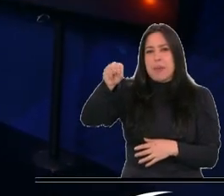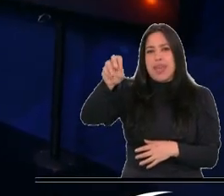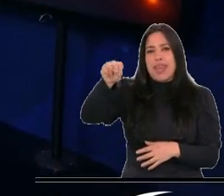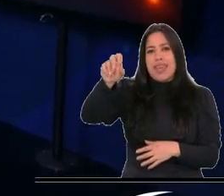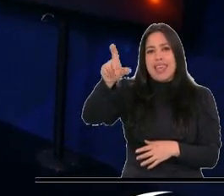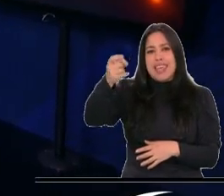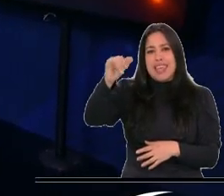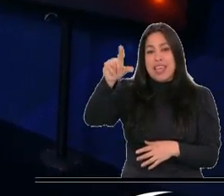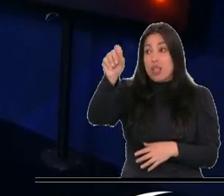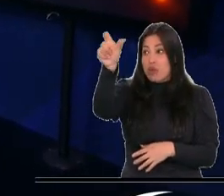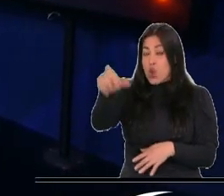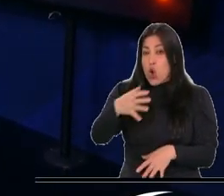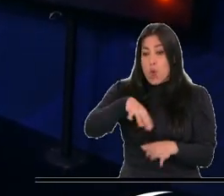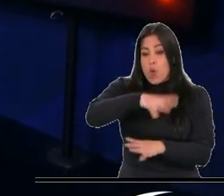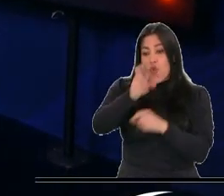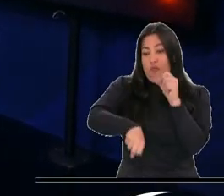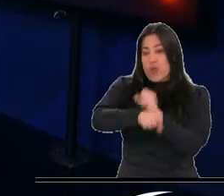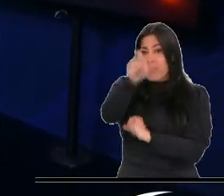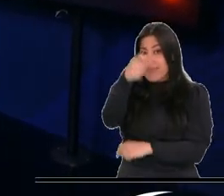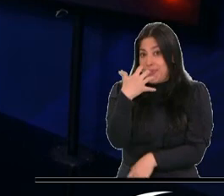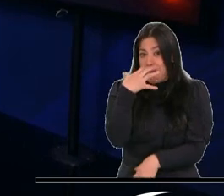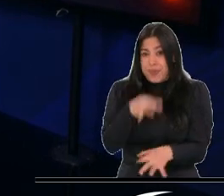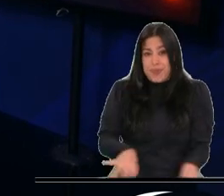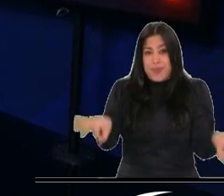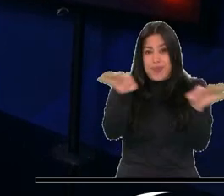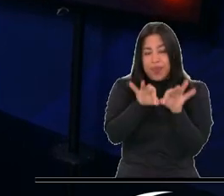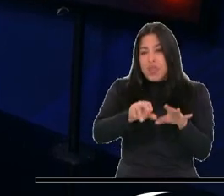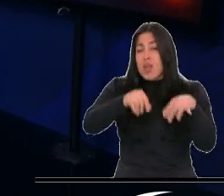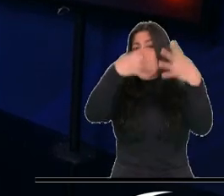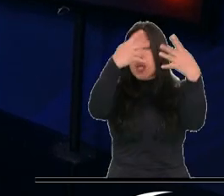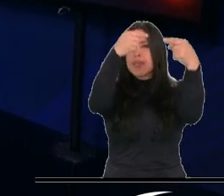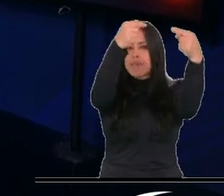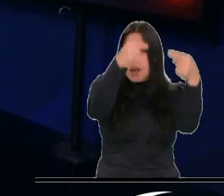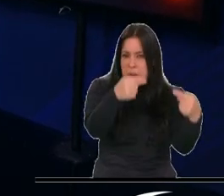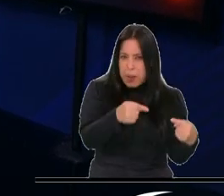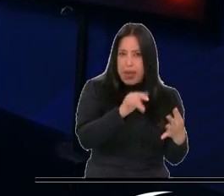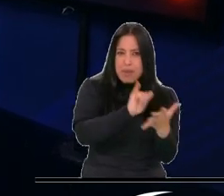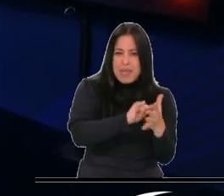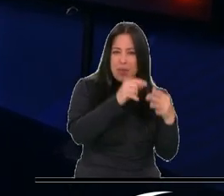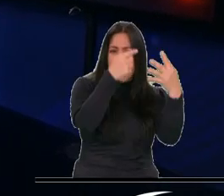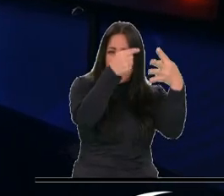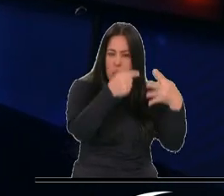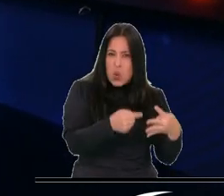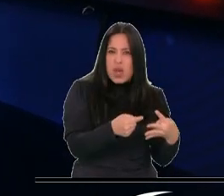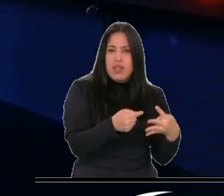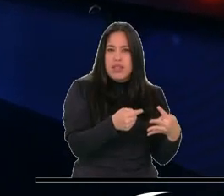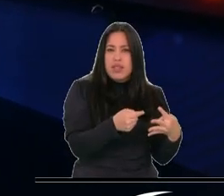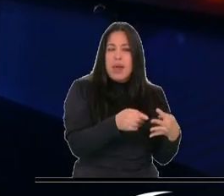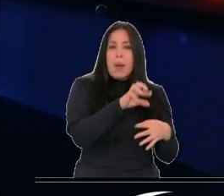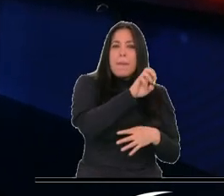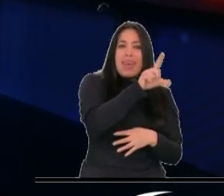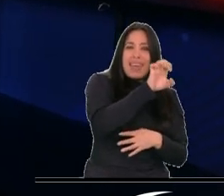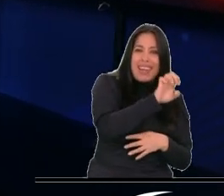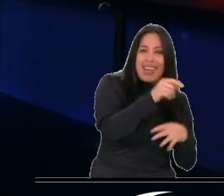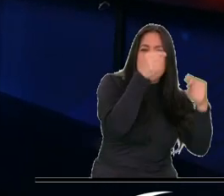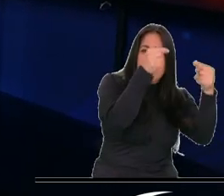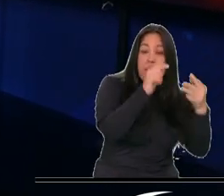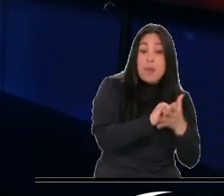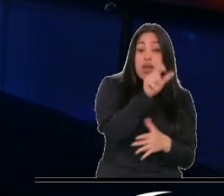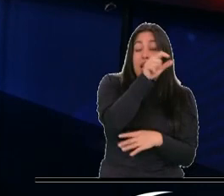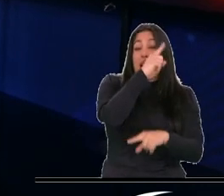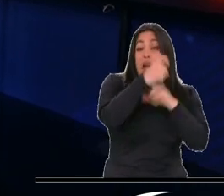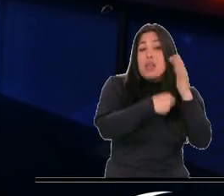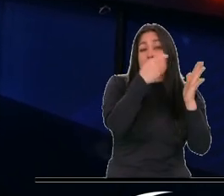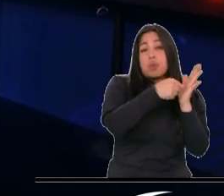uno de los hombres importantes del fútbol colombiano, que jugó en cuatro oportunidades frente a Pelé, que además tiene un récord en